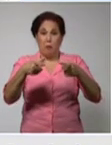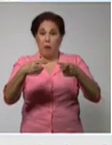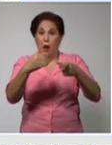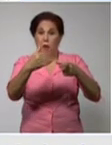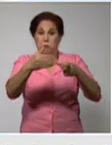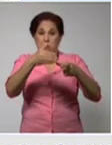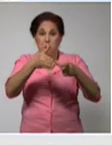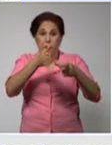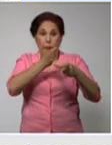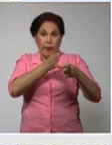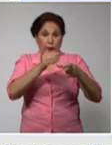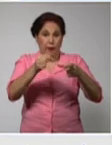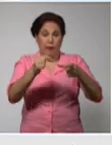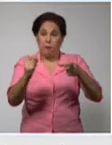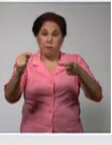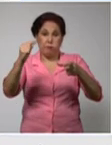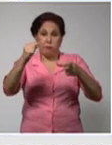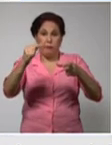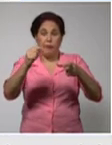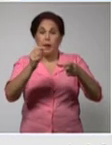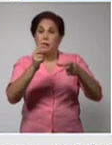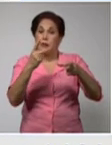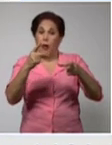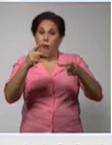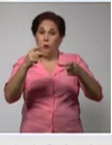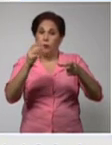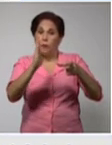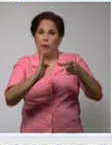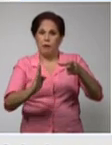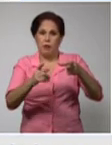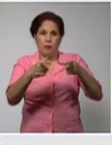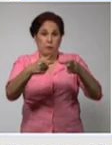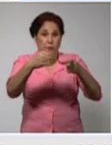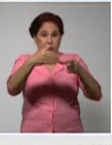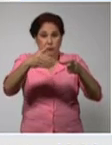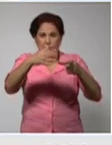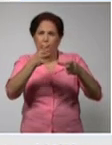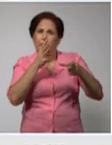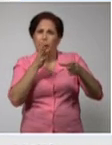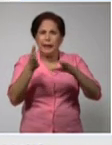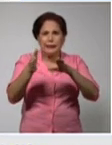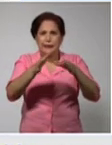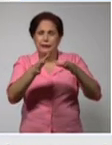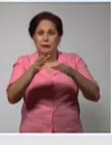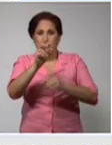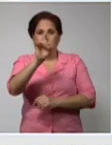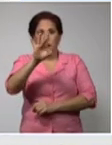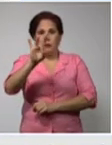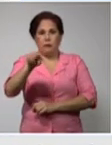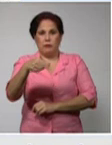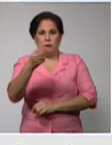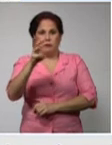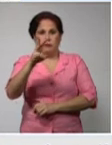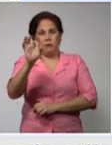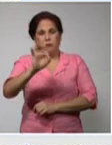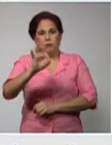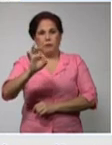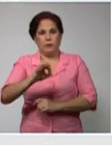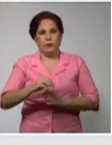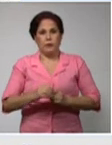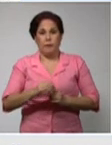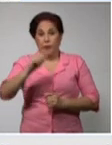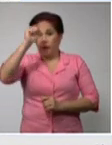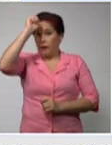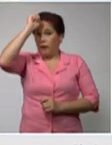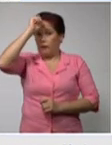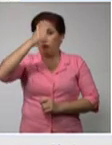Norteamérica Brasil le sigue muy casi parejo 15,3% India 10